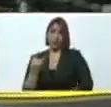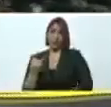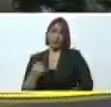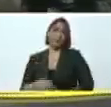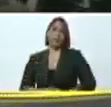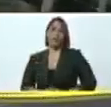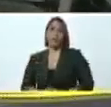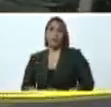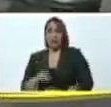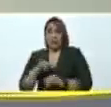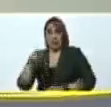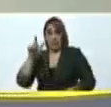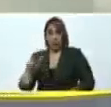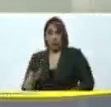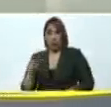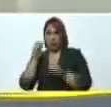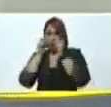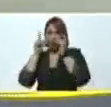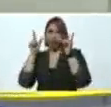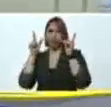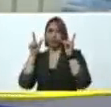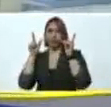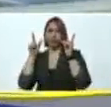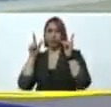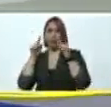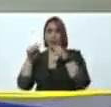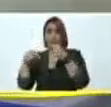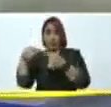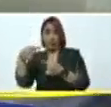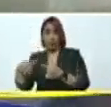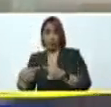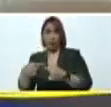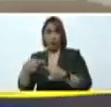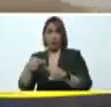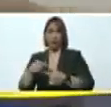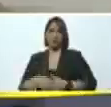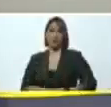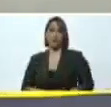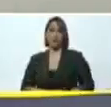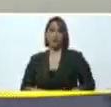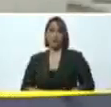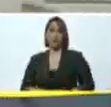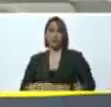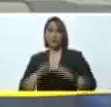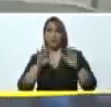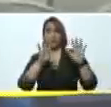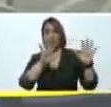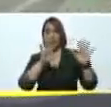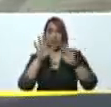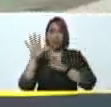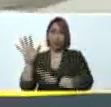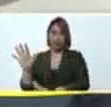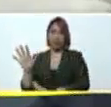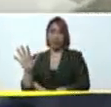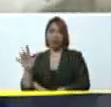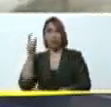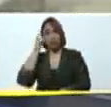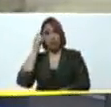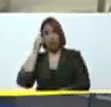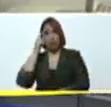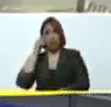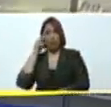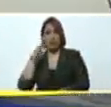comienza a responder, después de la cuarta, a partir del decimoquinto día que se le realiza y se ve que la médula está